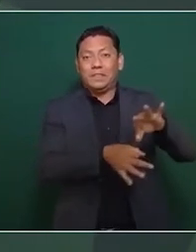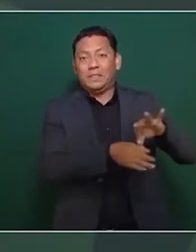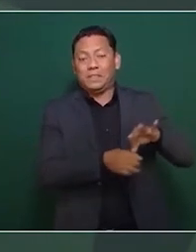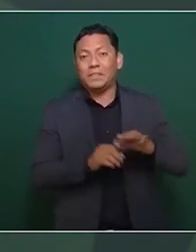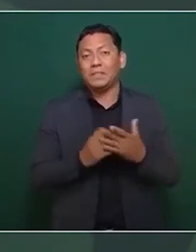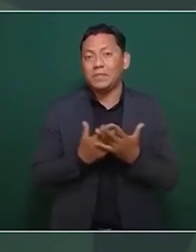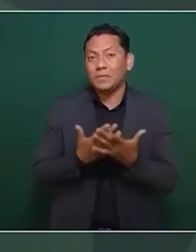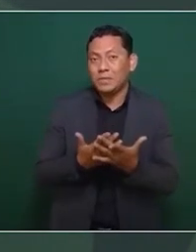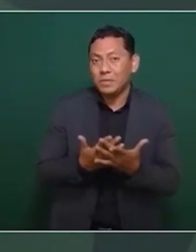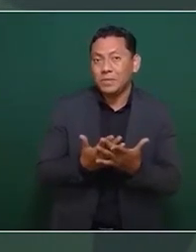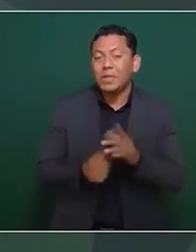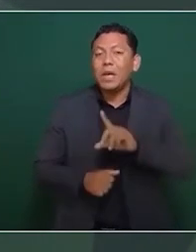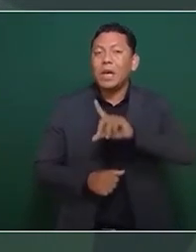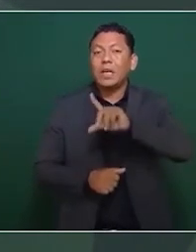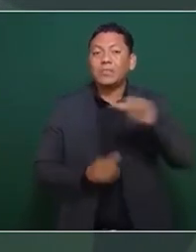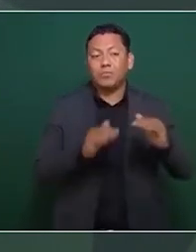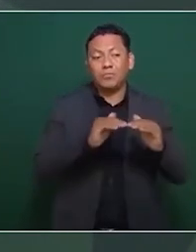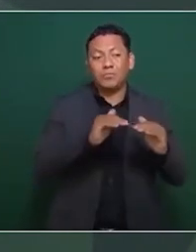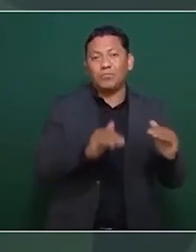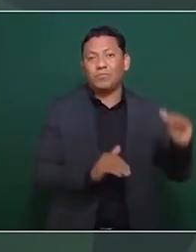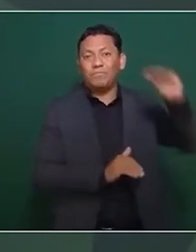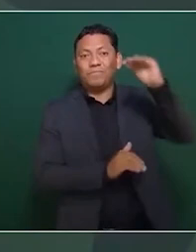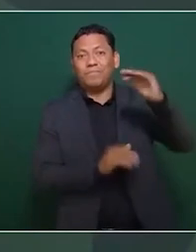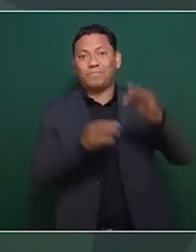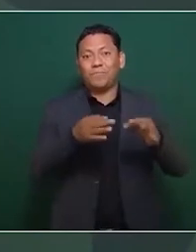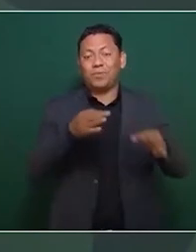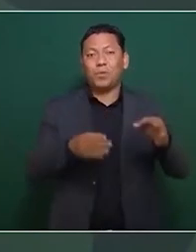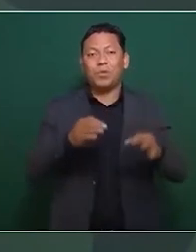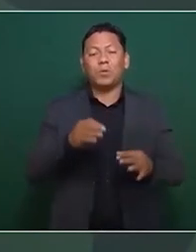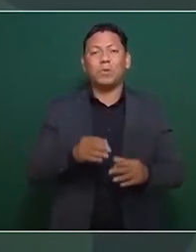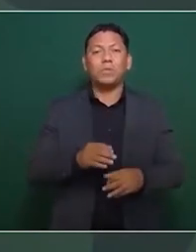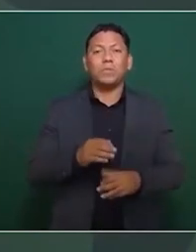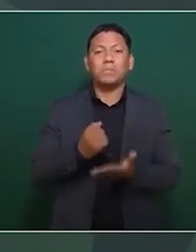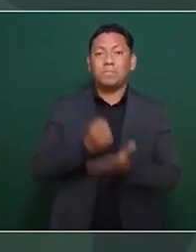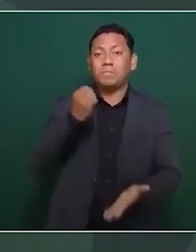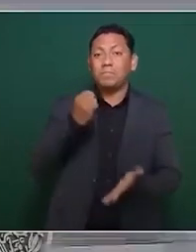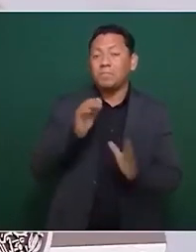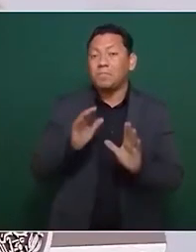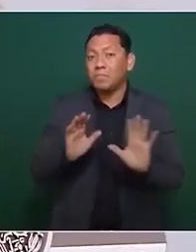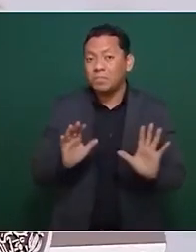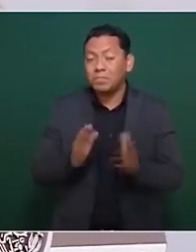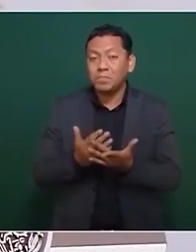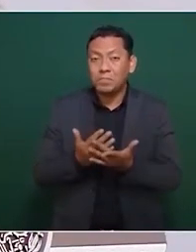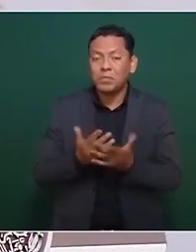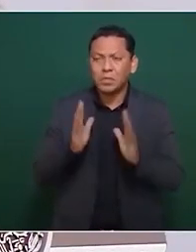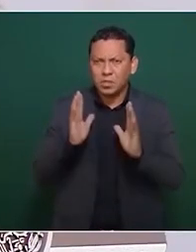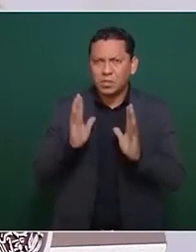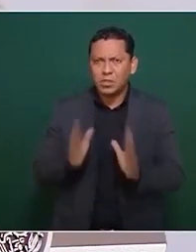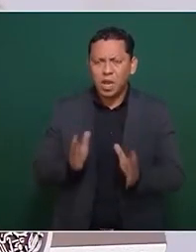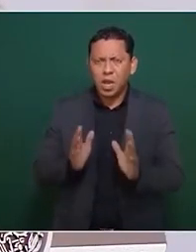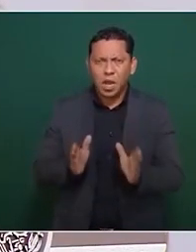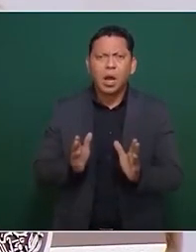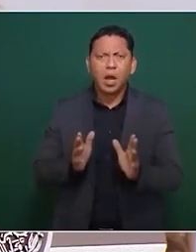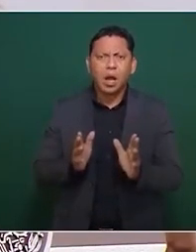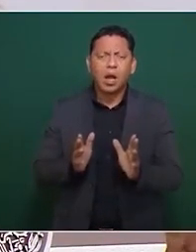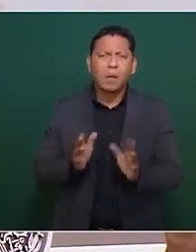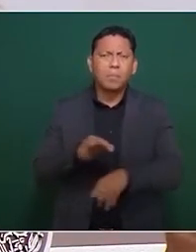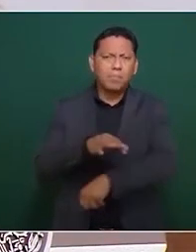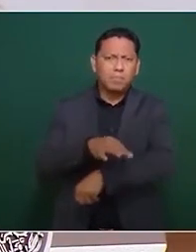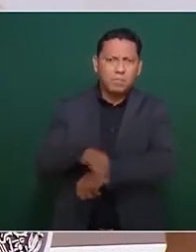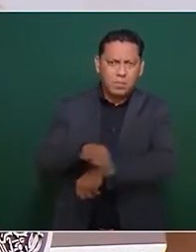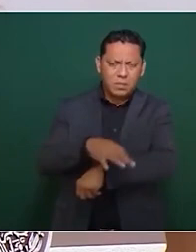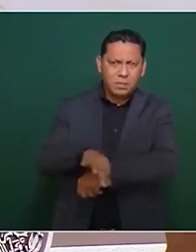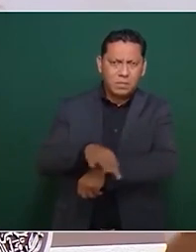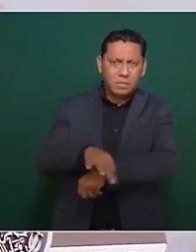y luego la corte que ya de manera manera provisional